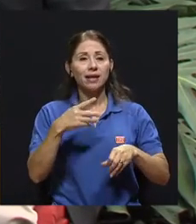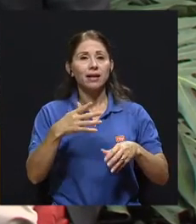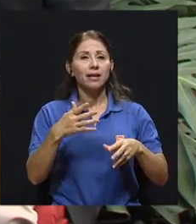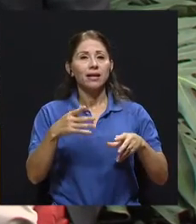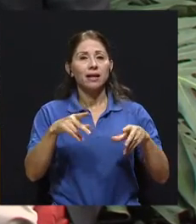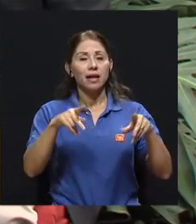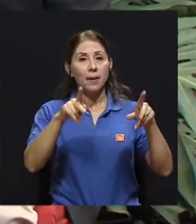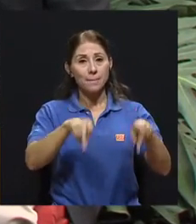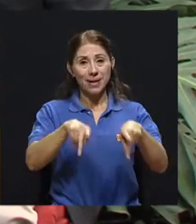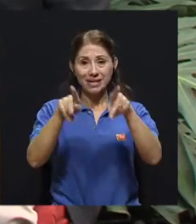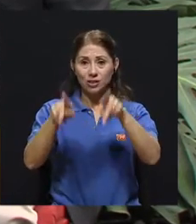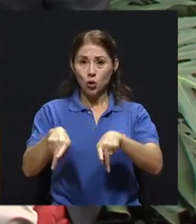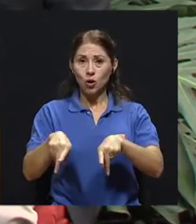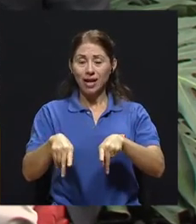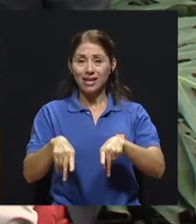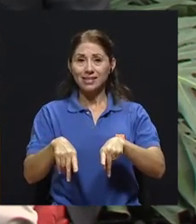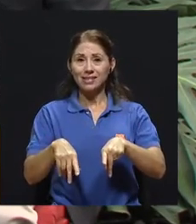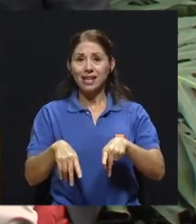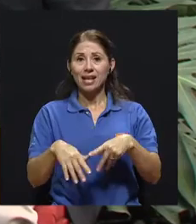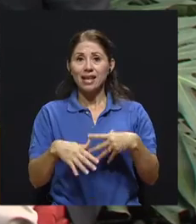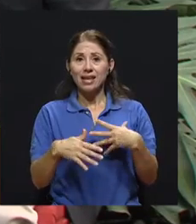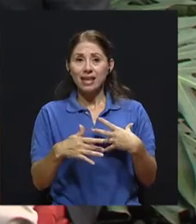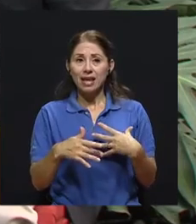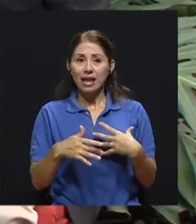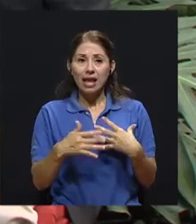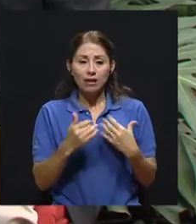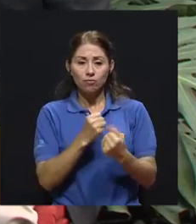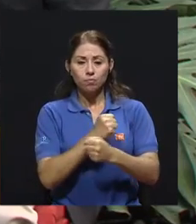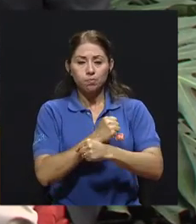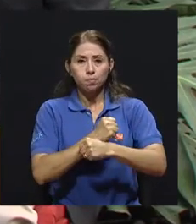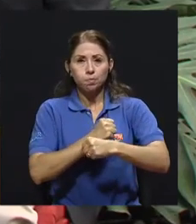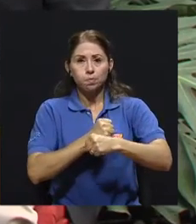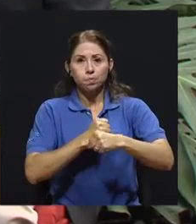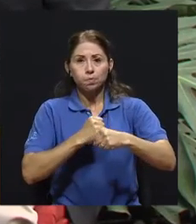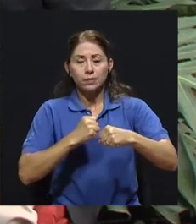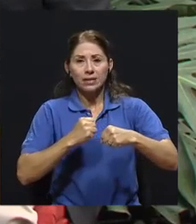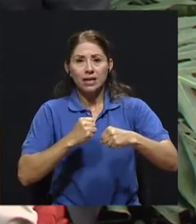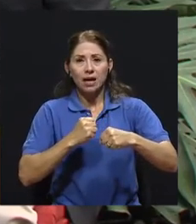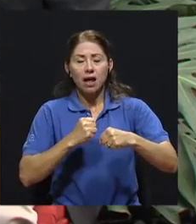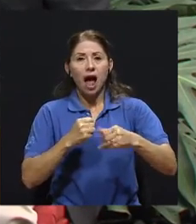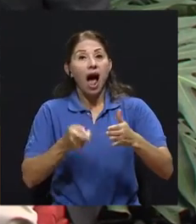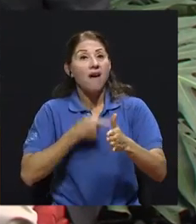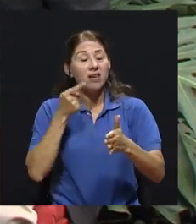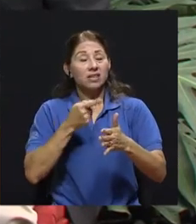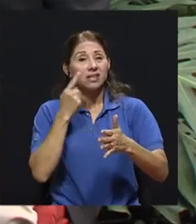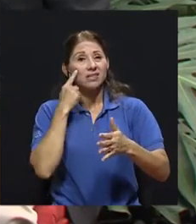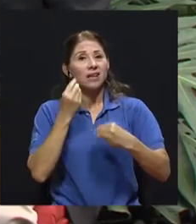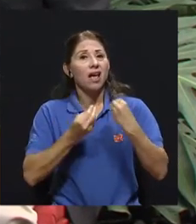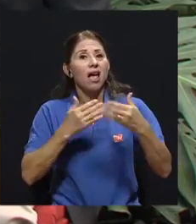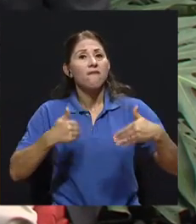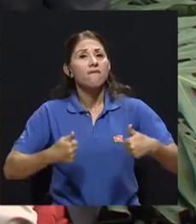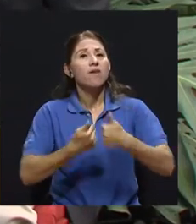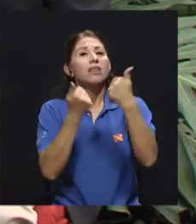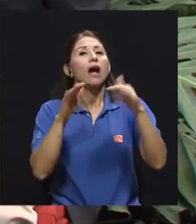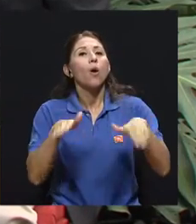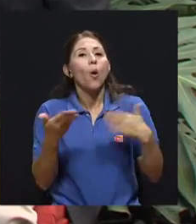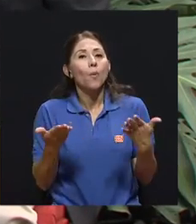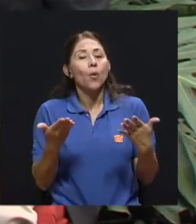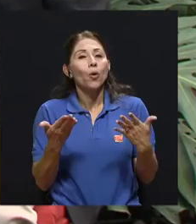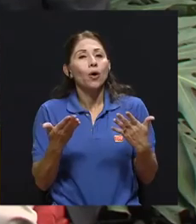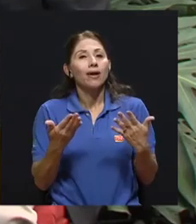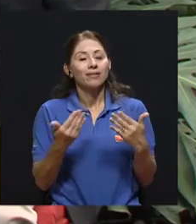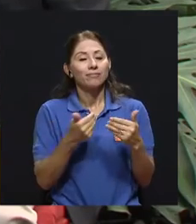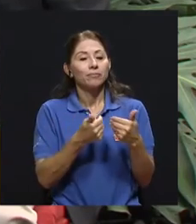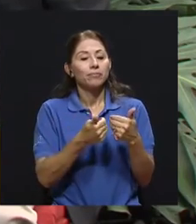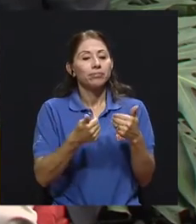que enfrentan el tema de su obesidad de esta forma, lo pueden hacer aislándose, ¿verdad? Pero